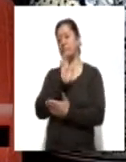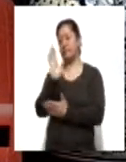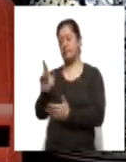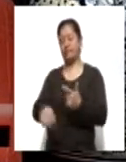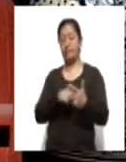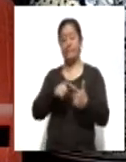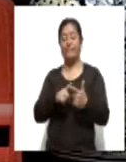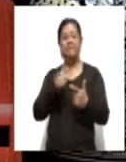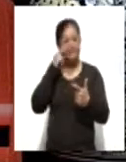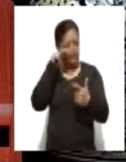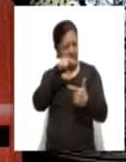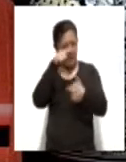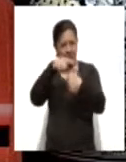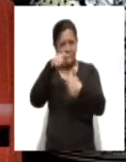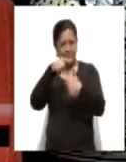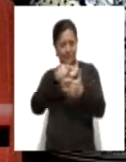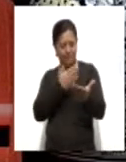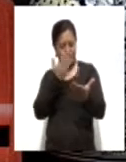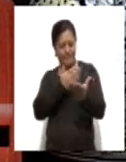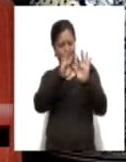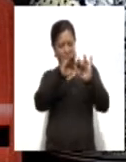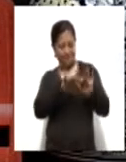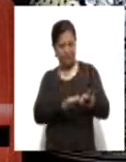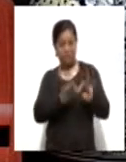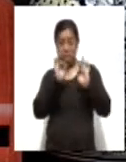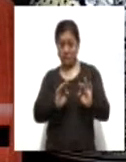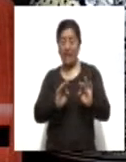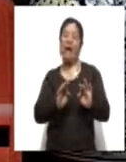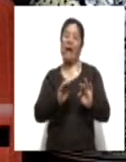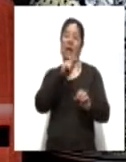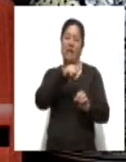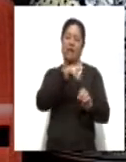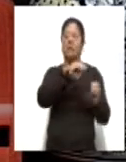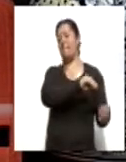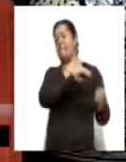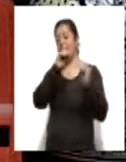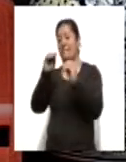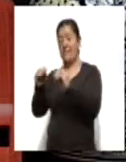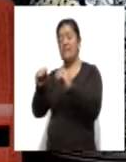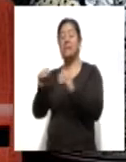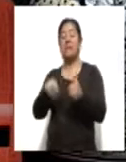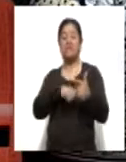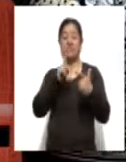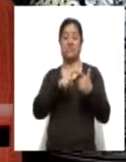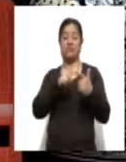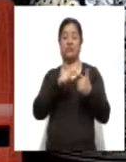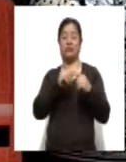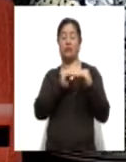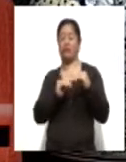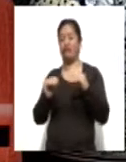expediente debidamente requisitado es aprobado, pasan a una segunda fase que es la de